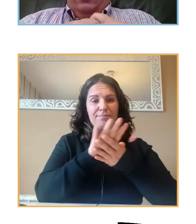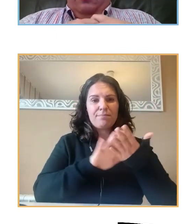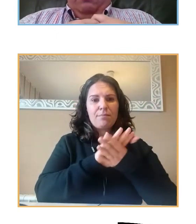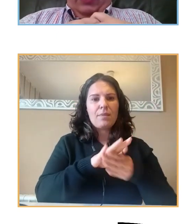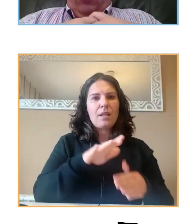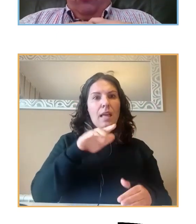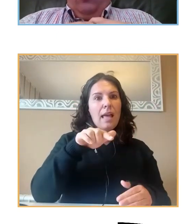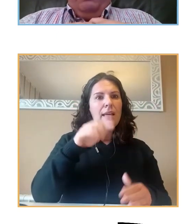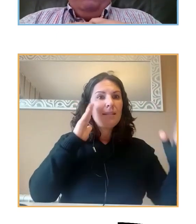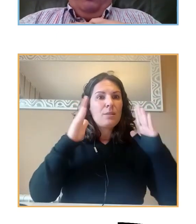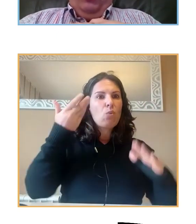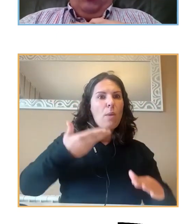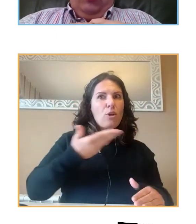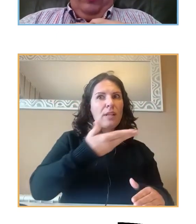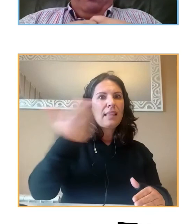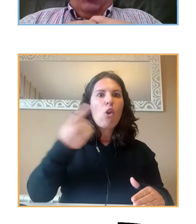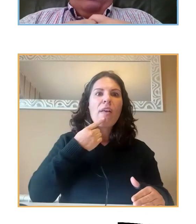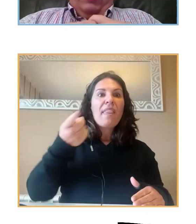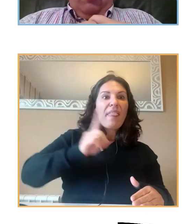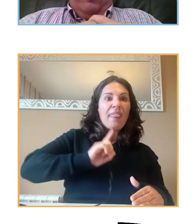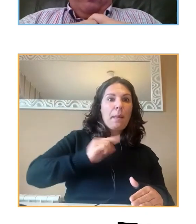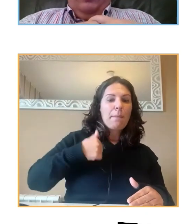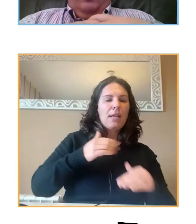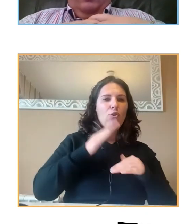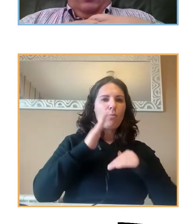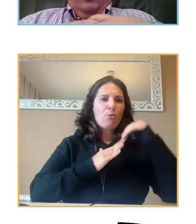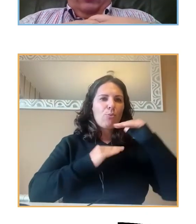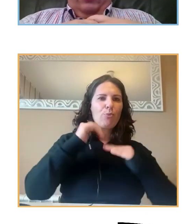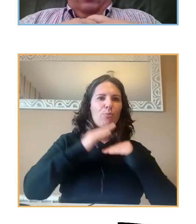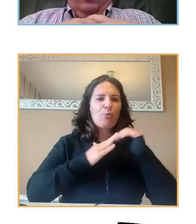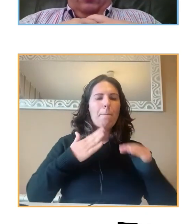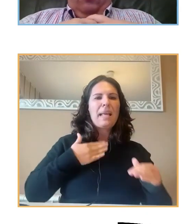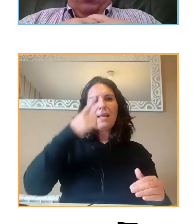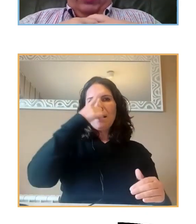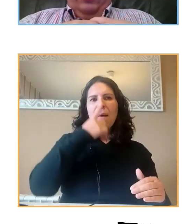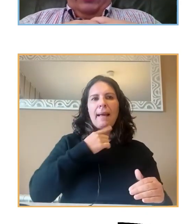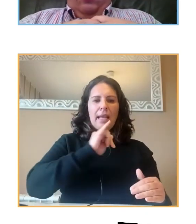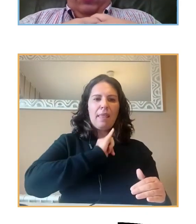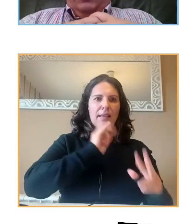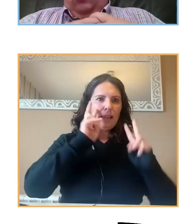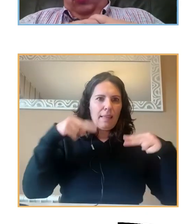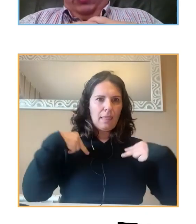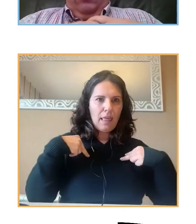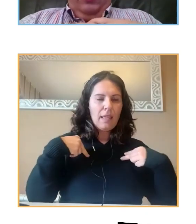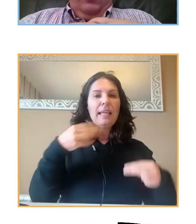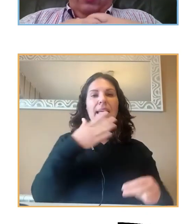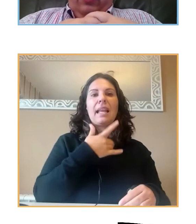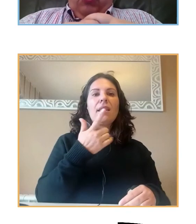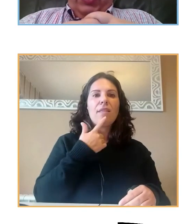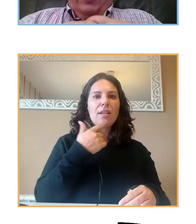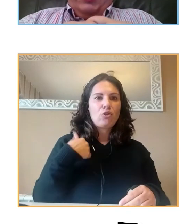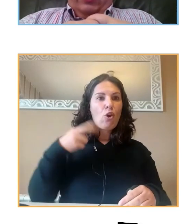demás dicen de mí para que yo forme mi propio yo, mi yo espejo. Entonces, lo importante ya no es con serlo,